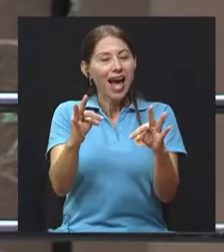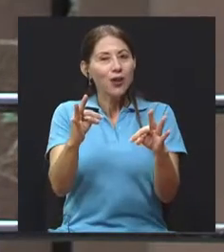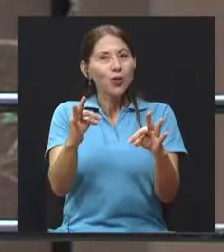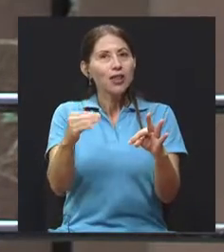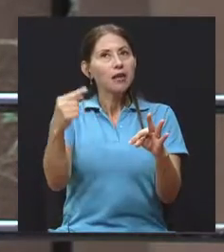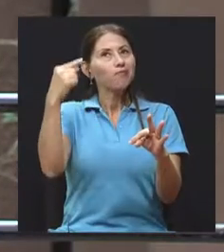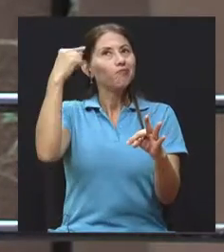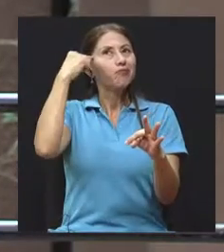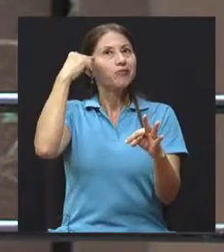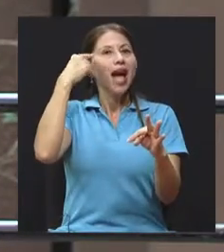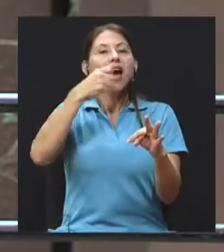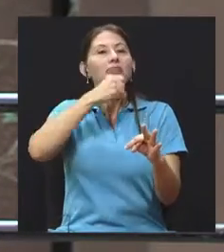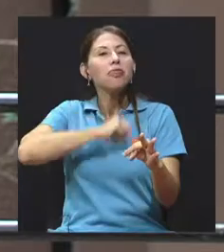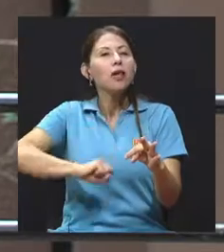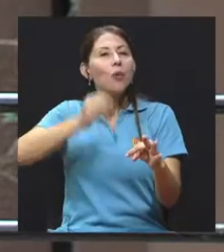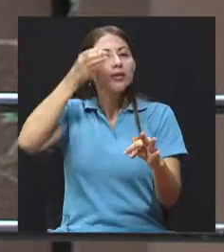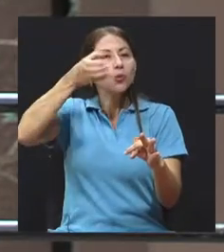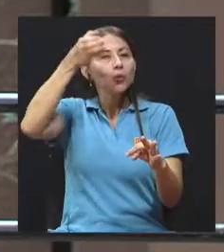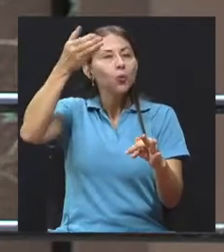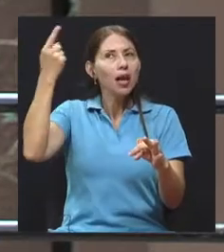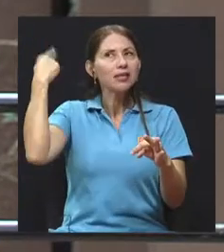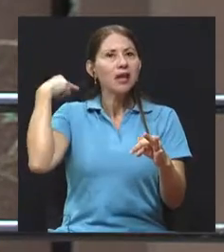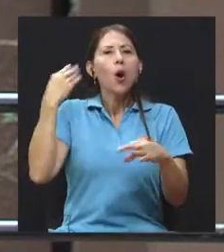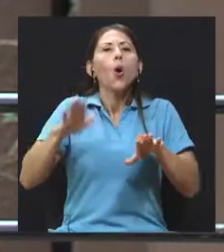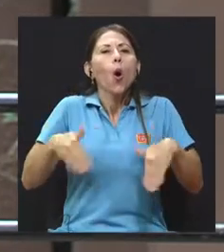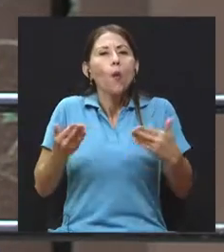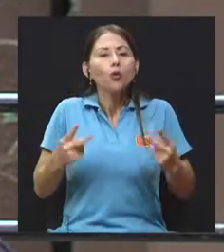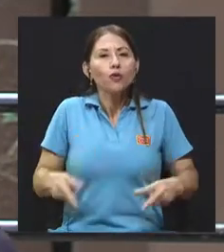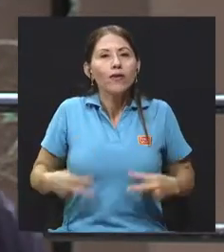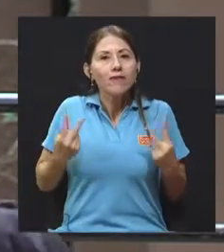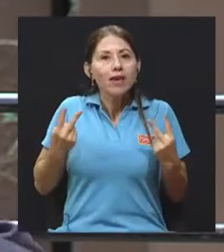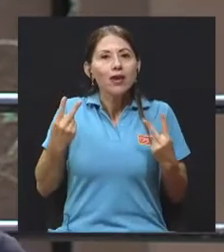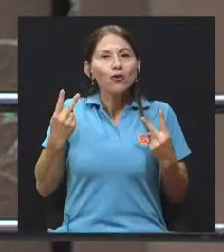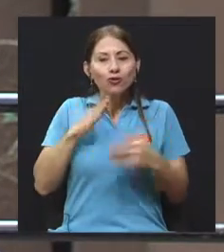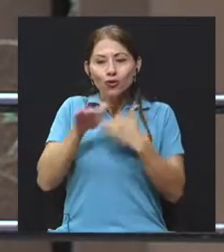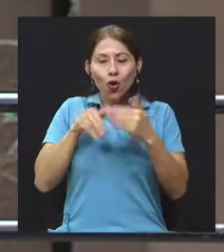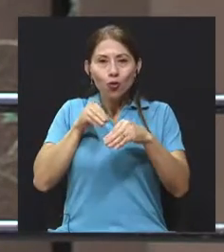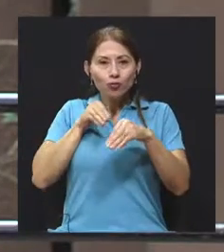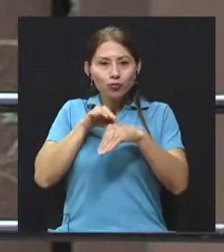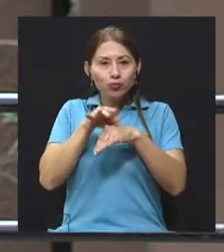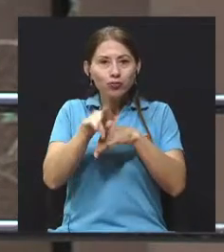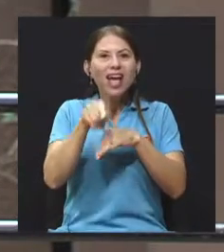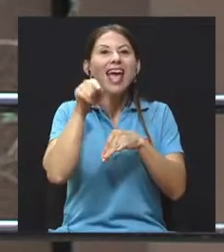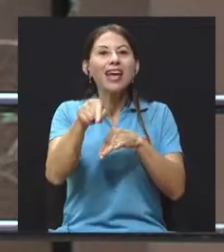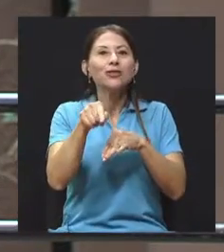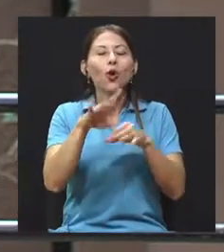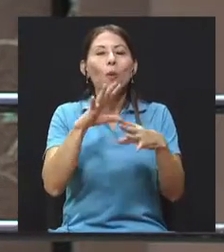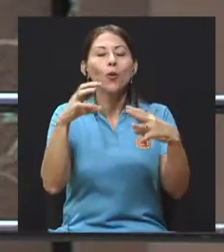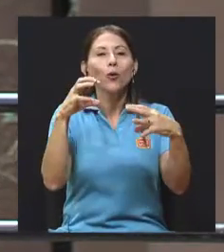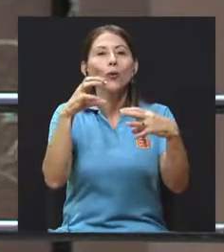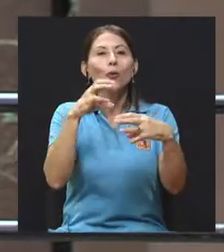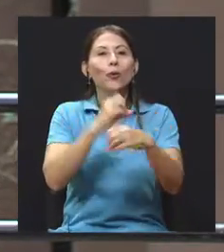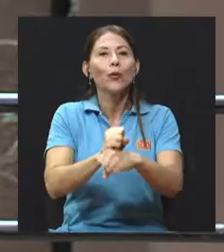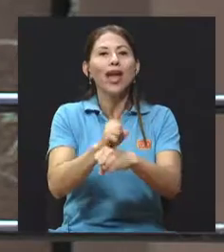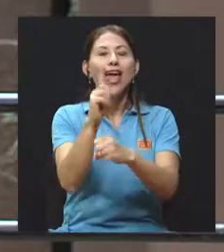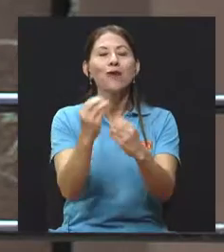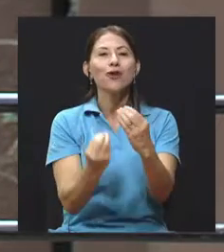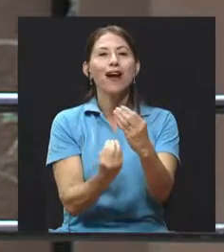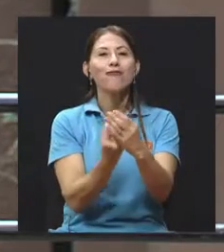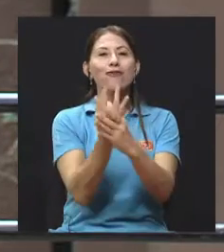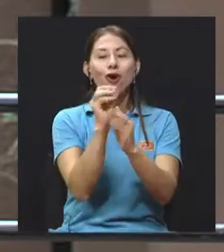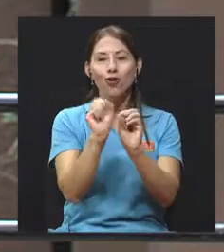nuestras antiguas civilizaciones y cómo sobrevivieron y esto lo esquematizaron en una flor. Y al mismo tiempo